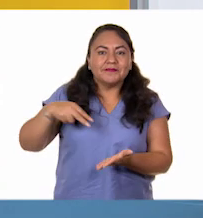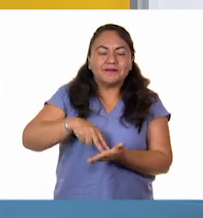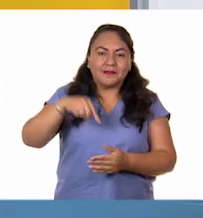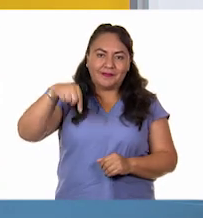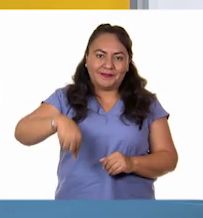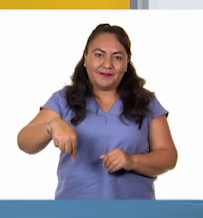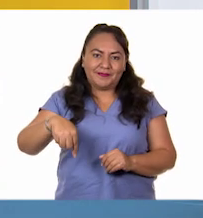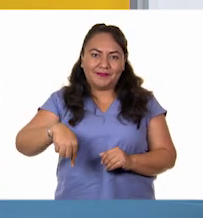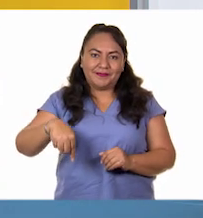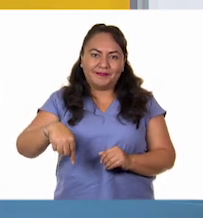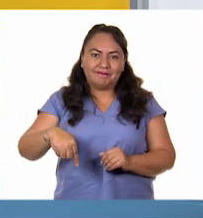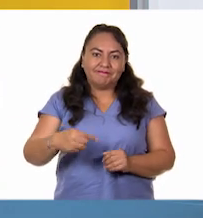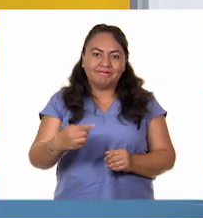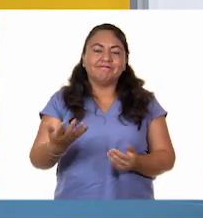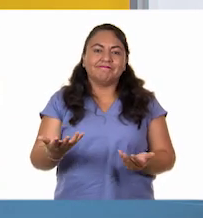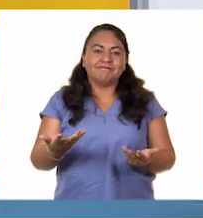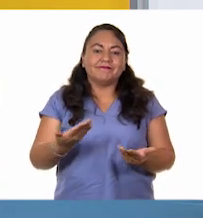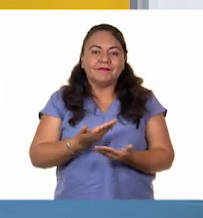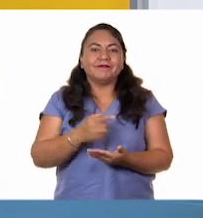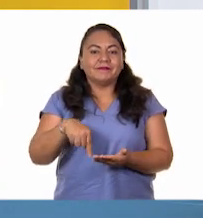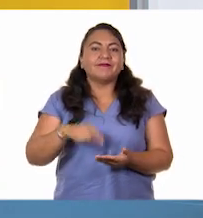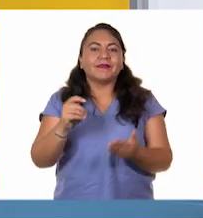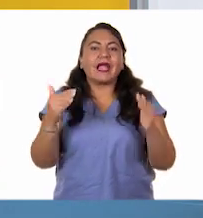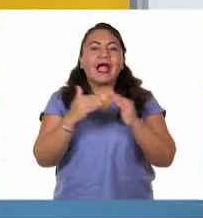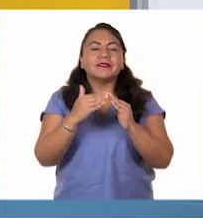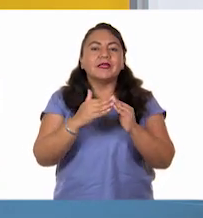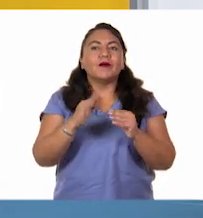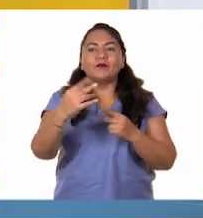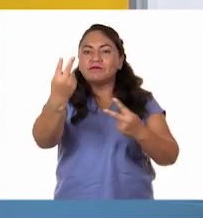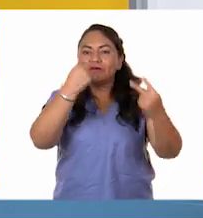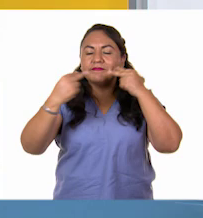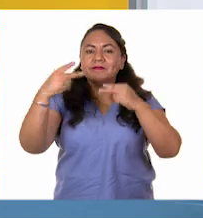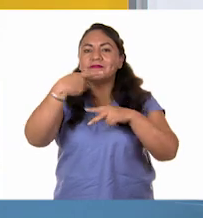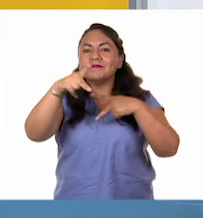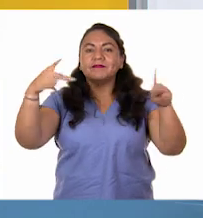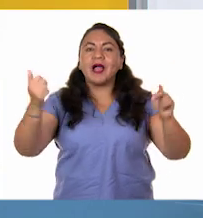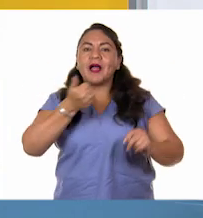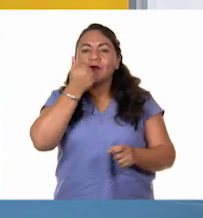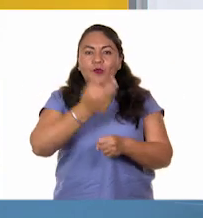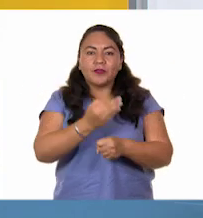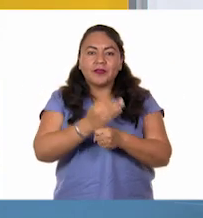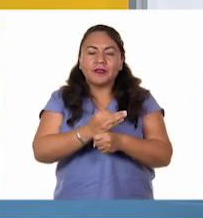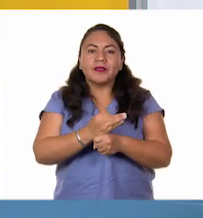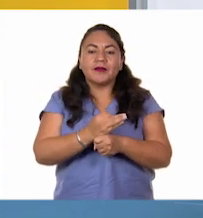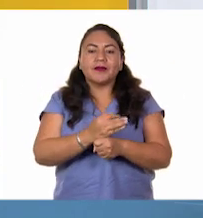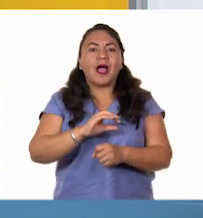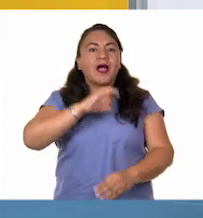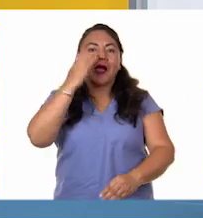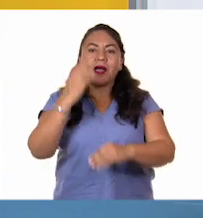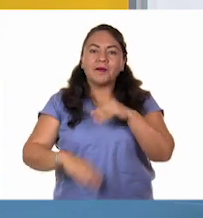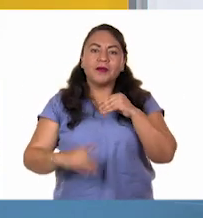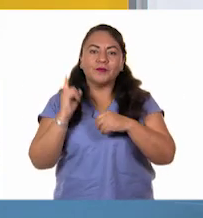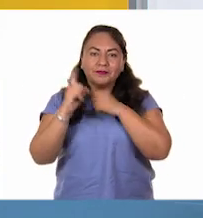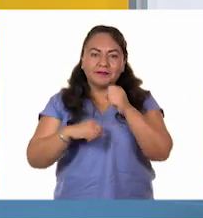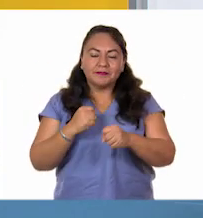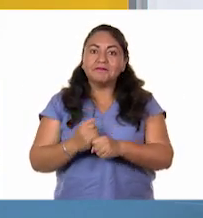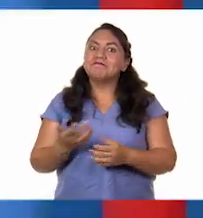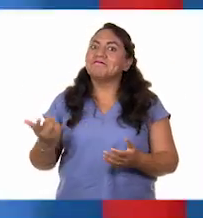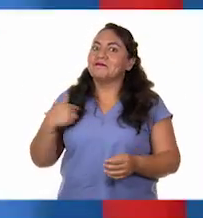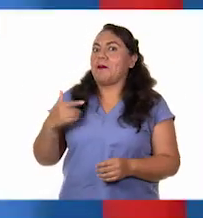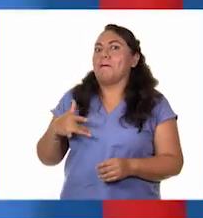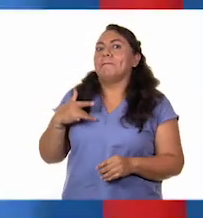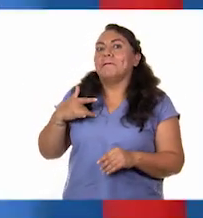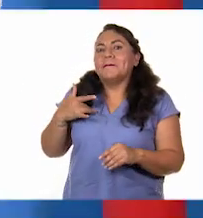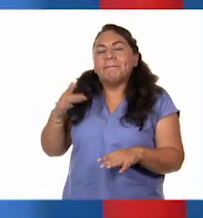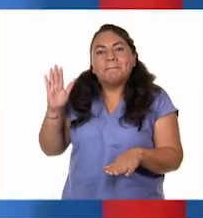en casa de todos nuestros alumnos que hoy nos están viendo en este fin de ciclo. Pues todavía me